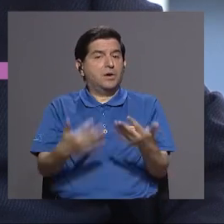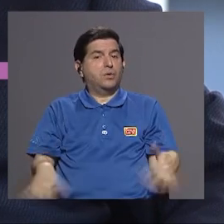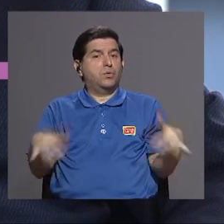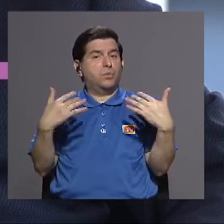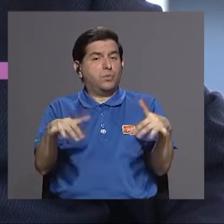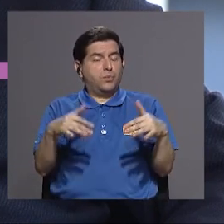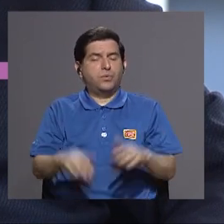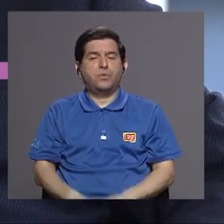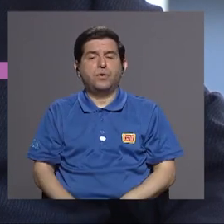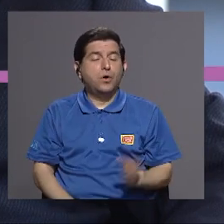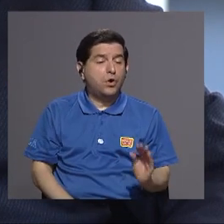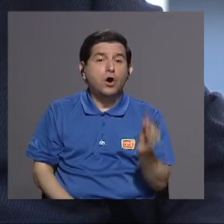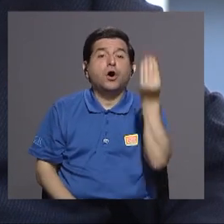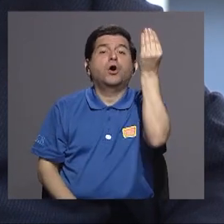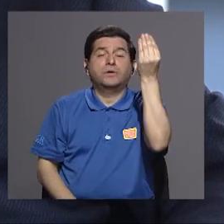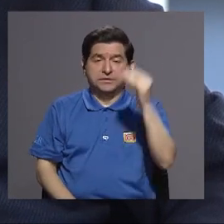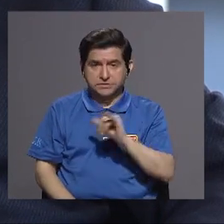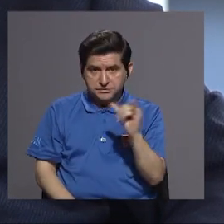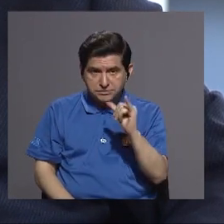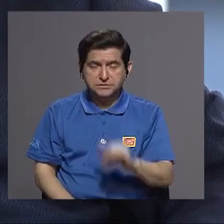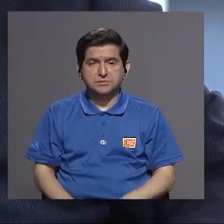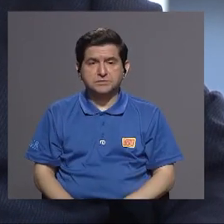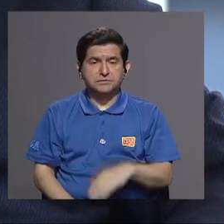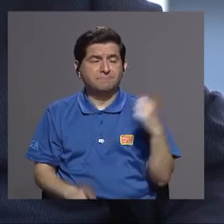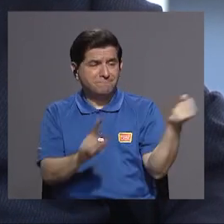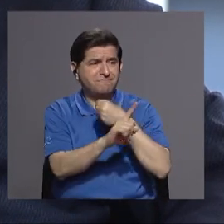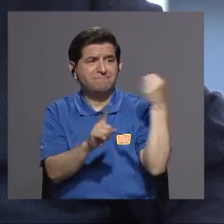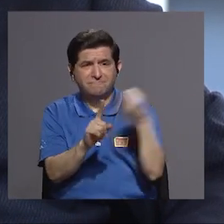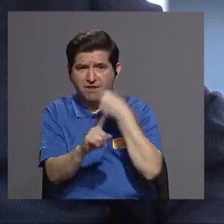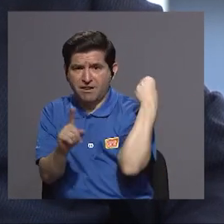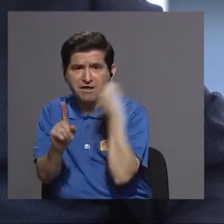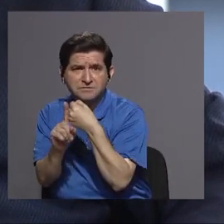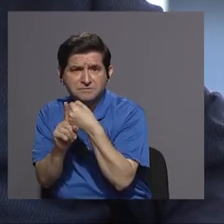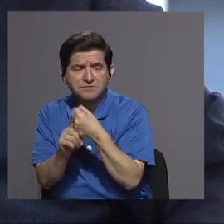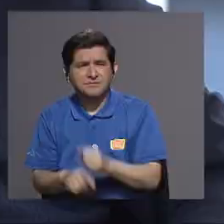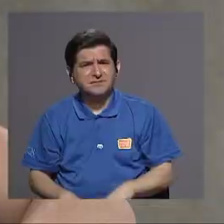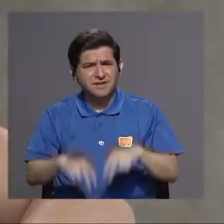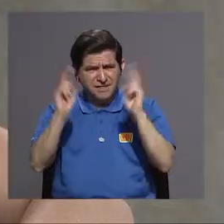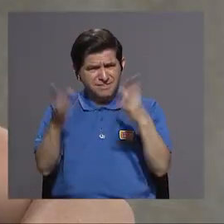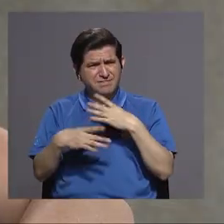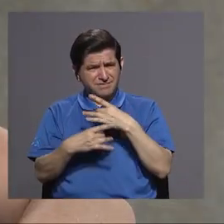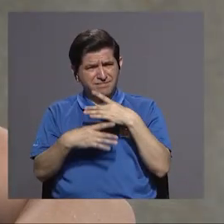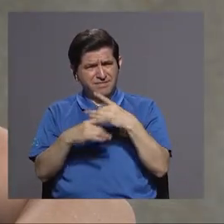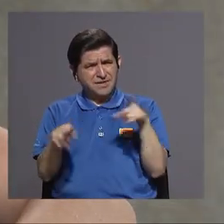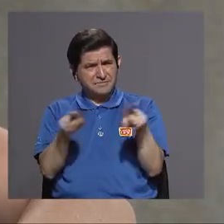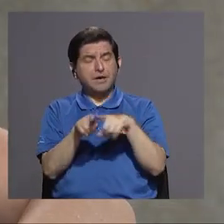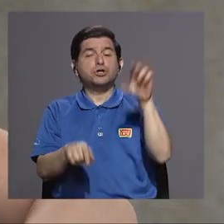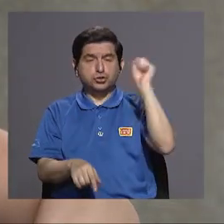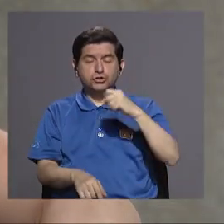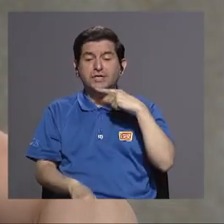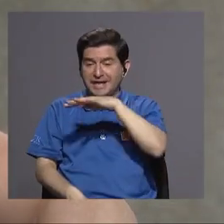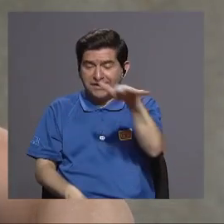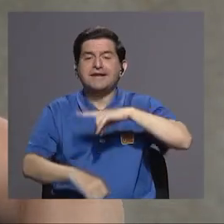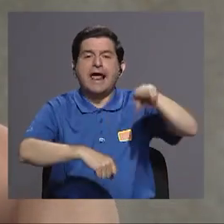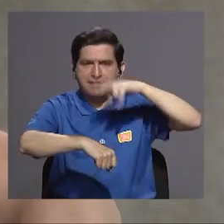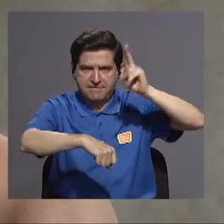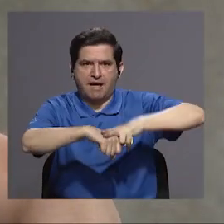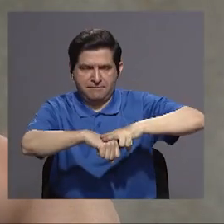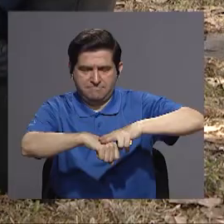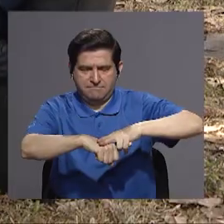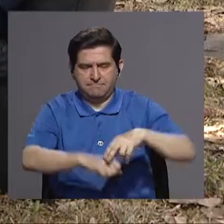el problema de los adolescentes verdad el problema de la violencia verdad que son temas de interés también para toda la población